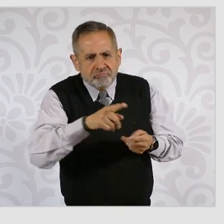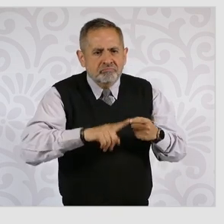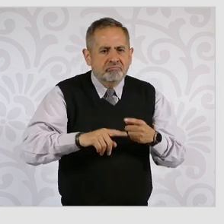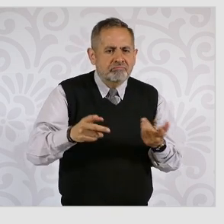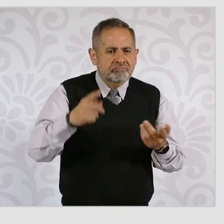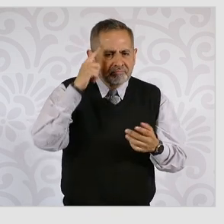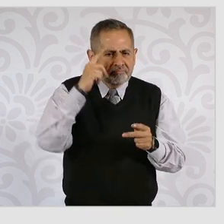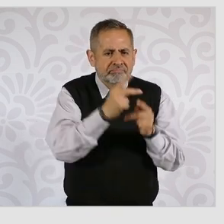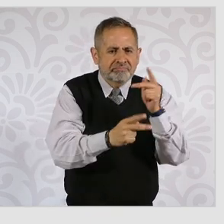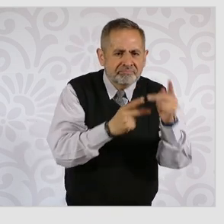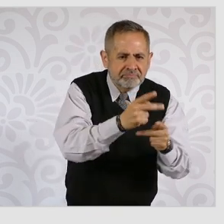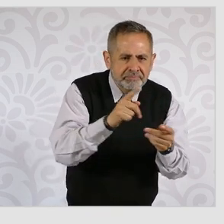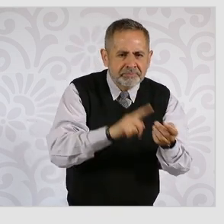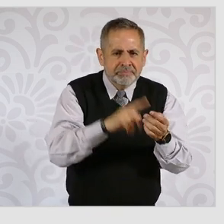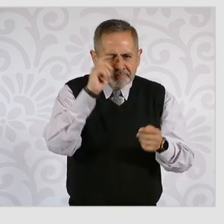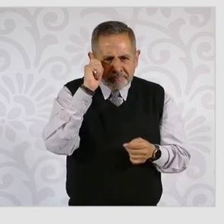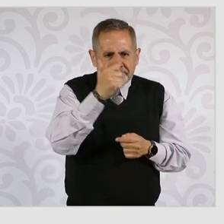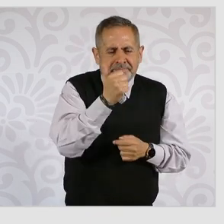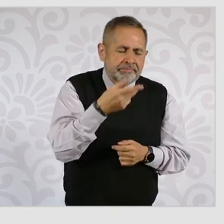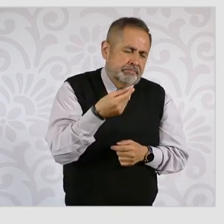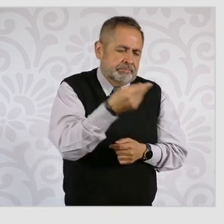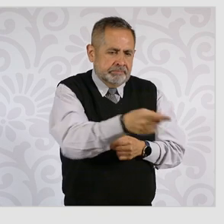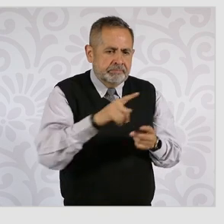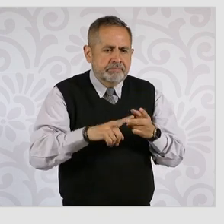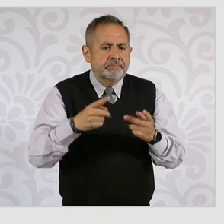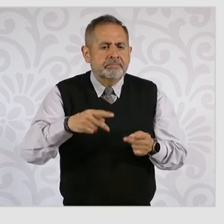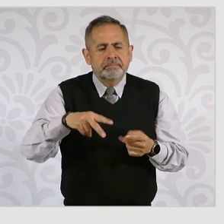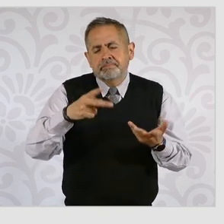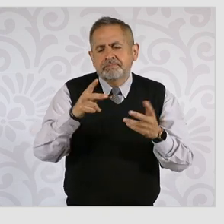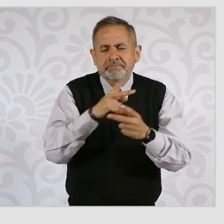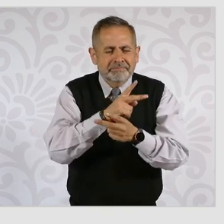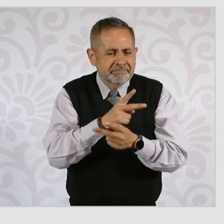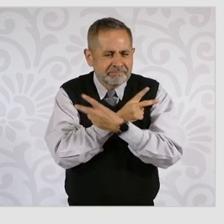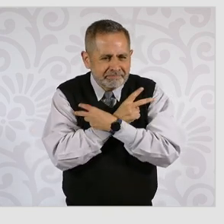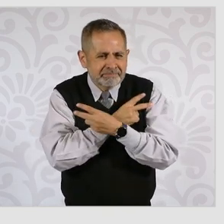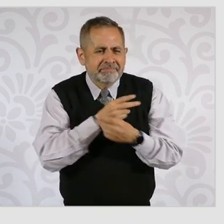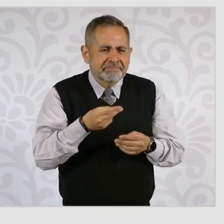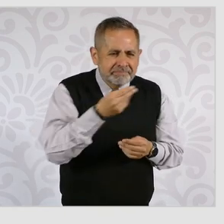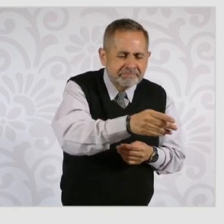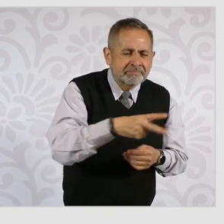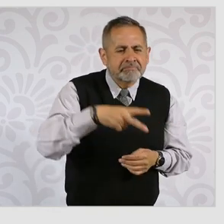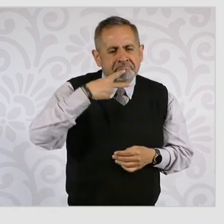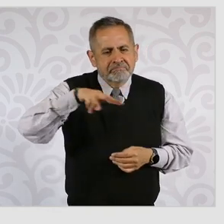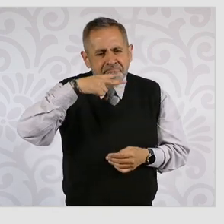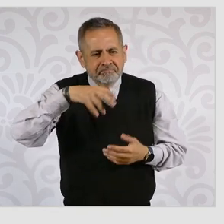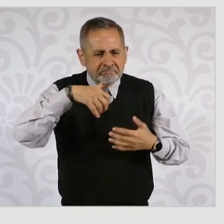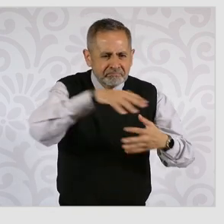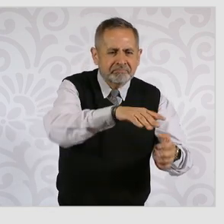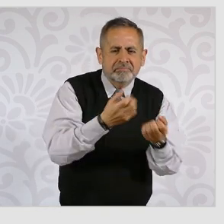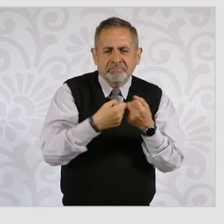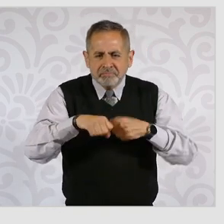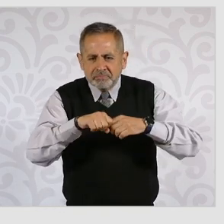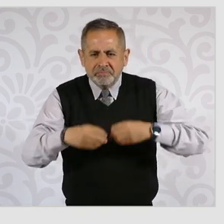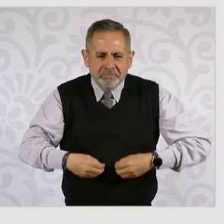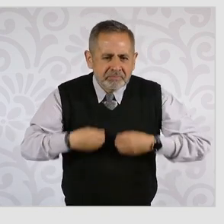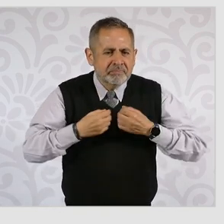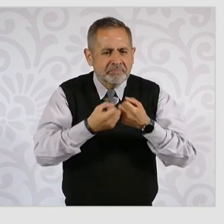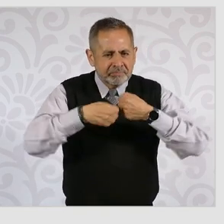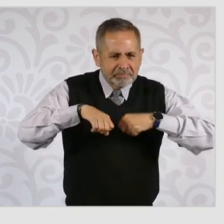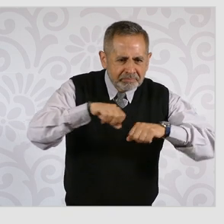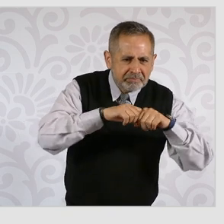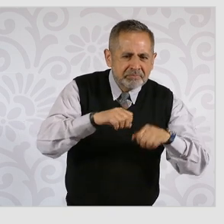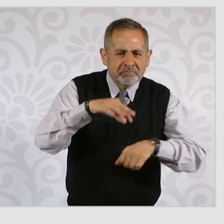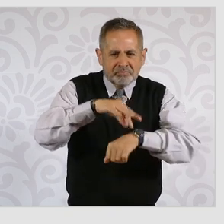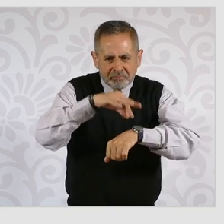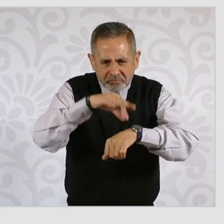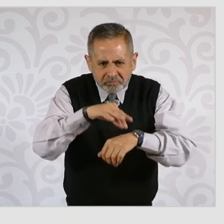previsión social, la prima vacacional, el aguinaldo, el seguro de vida, el seguro de gastos médicos mayores, el seguro de separación